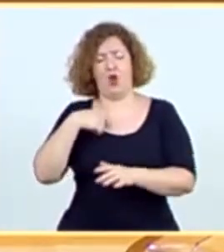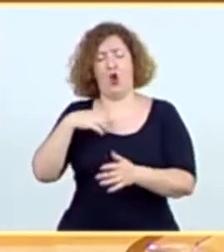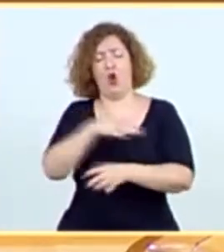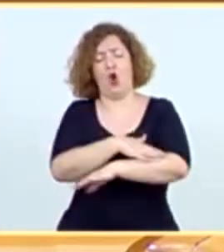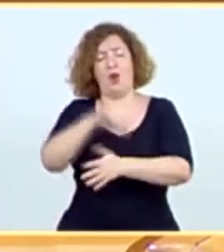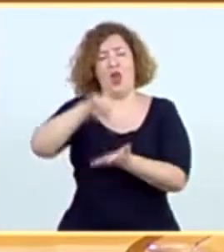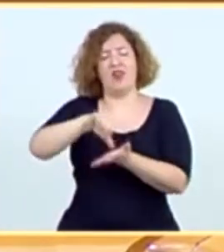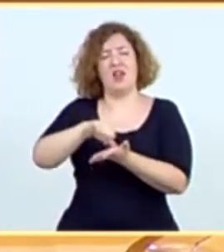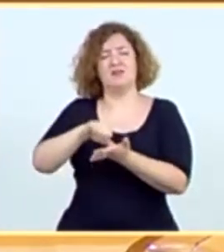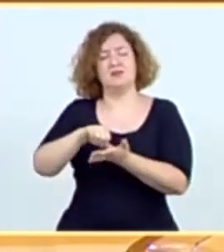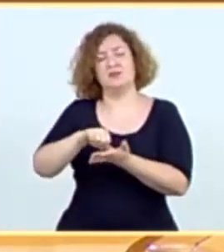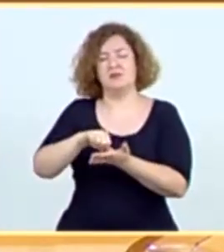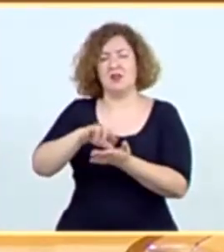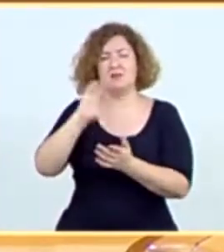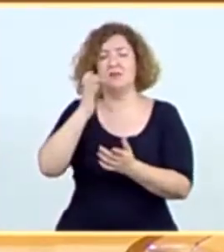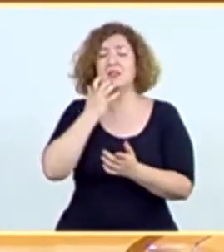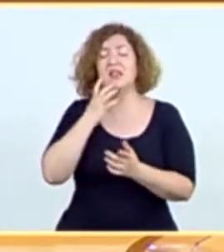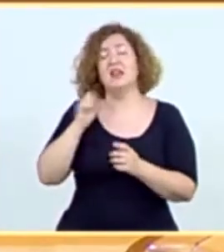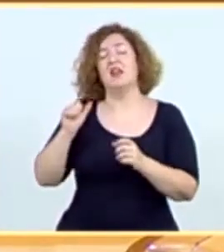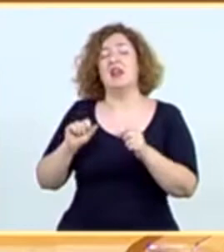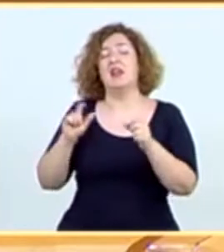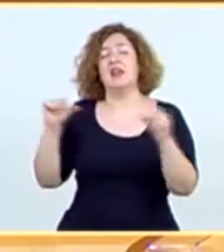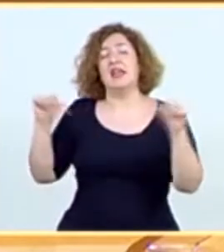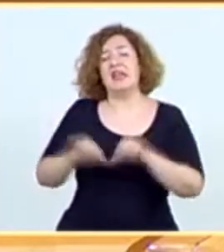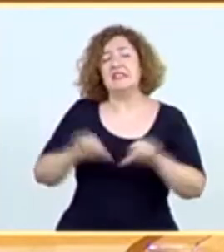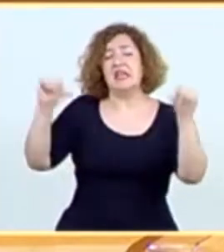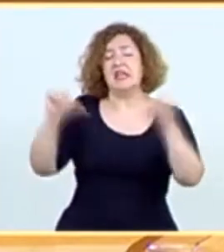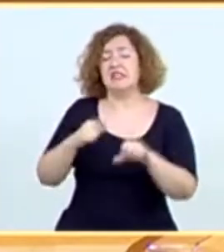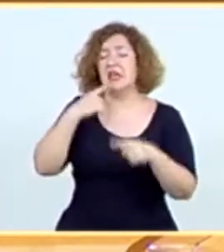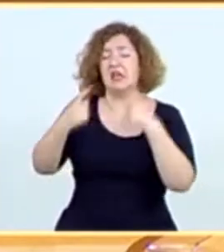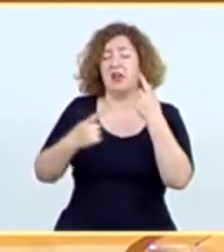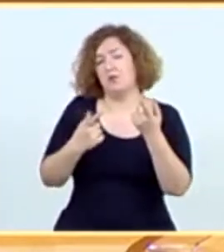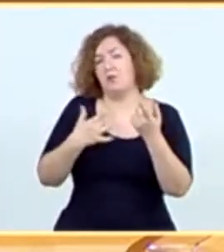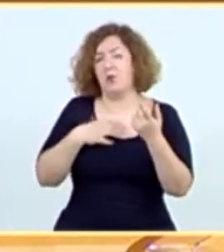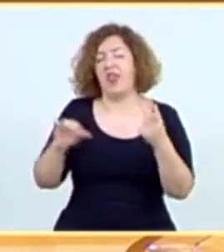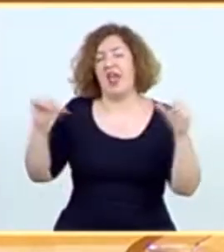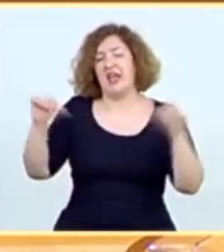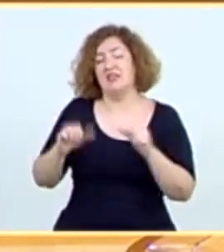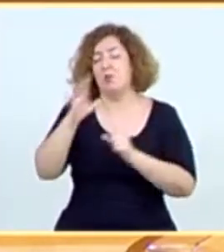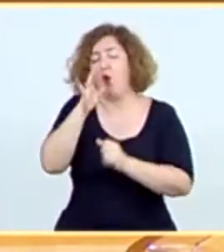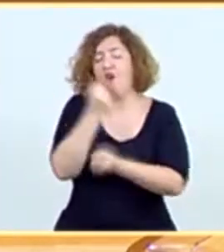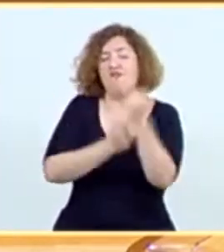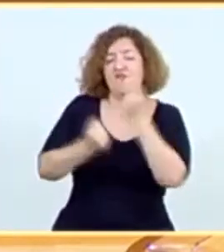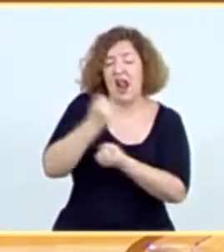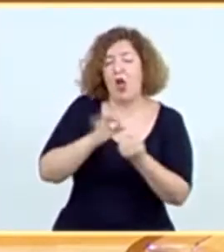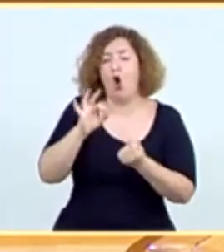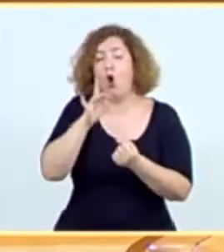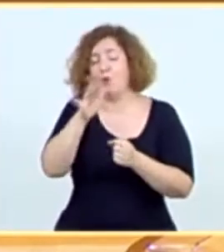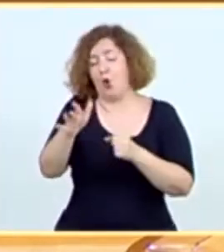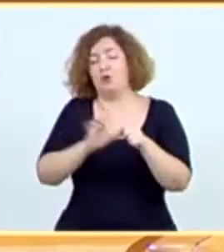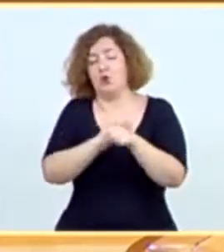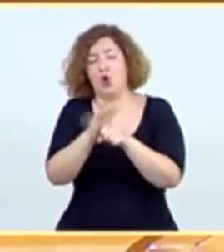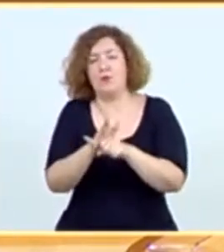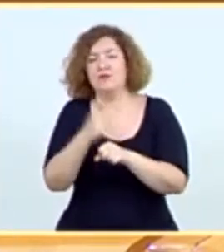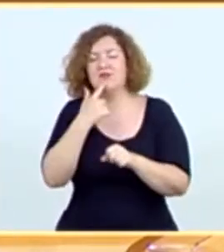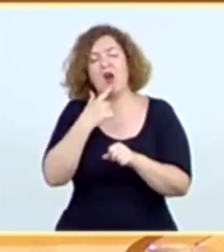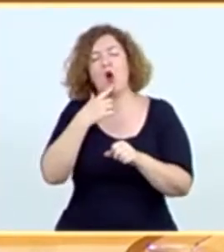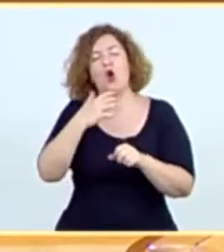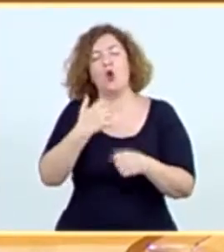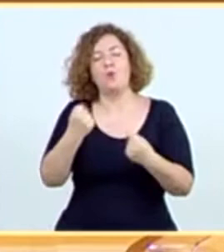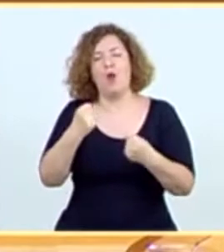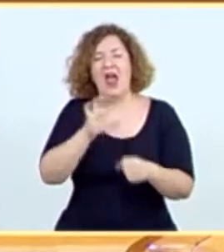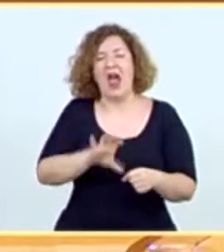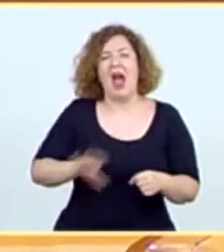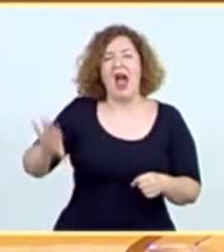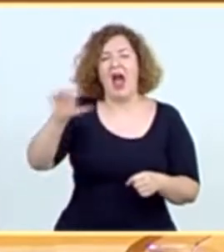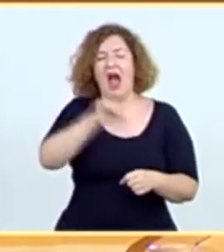Y con la excusa de las diversas crisis que hemos vivido, sea financiera o sea por el COVID, se han mutilado los poderes autonómicos y